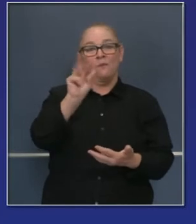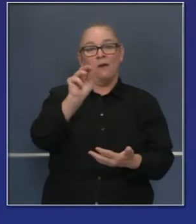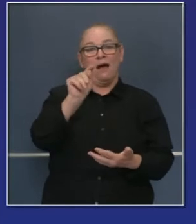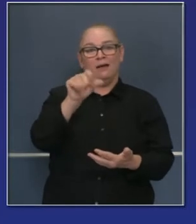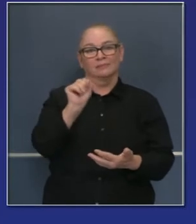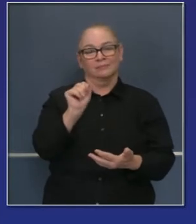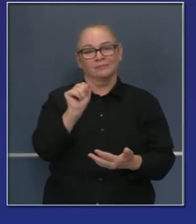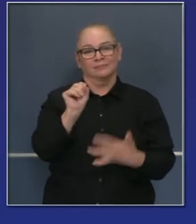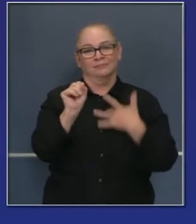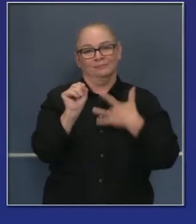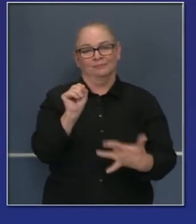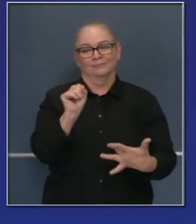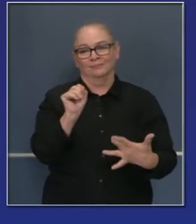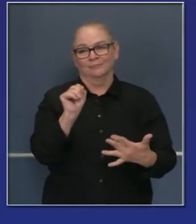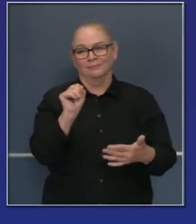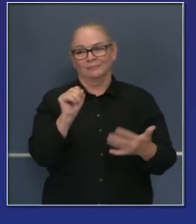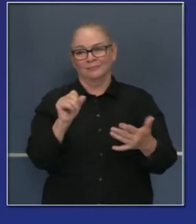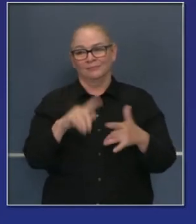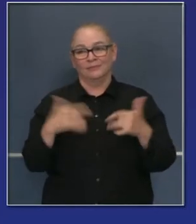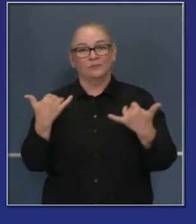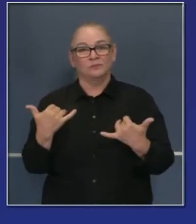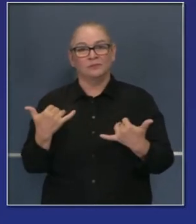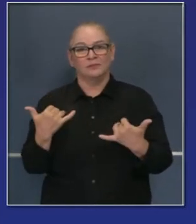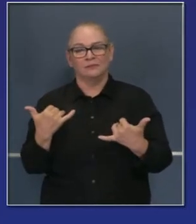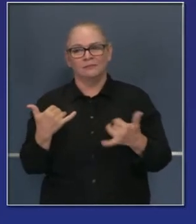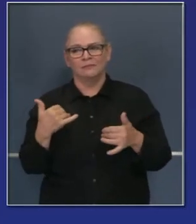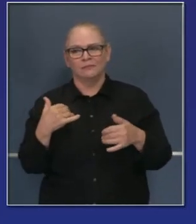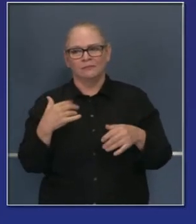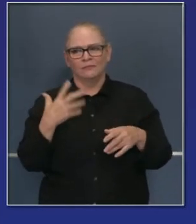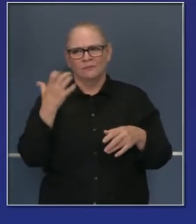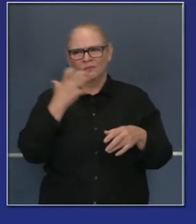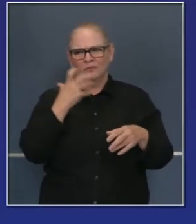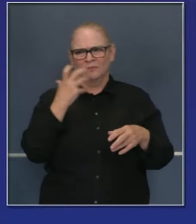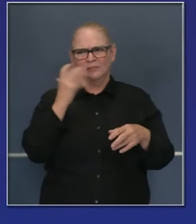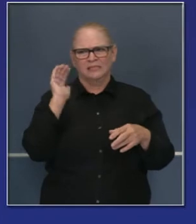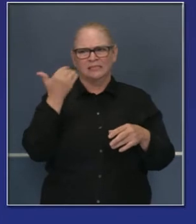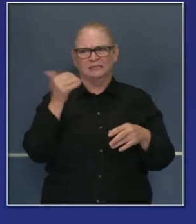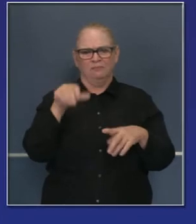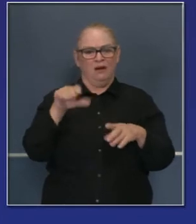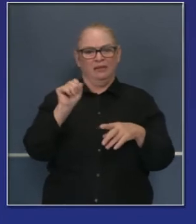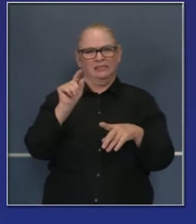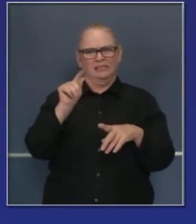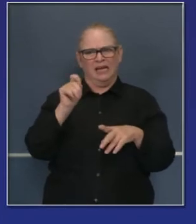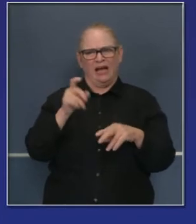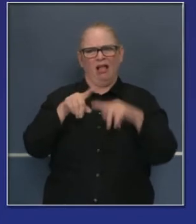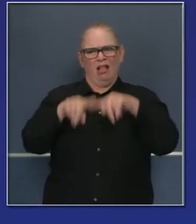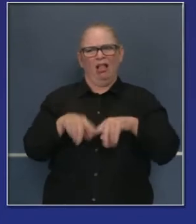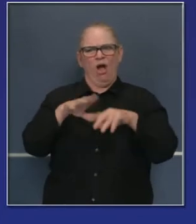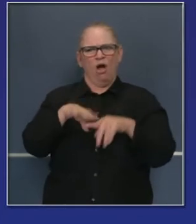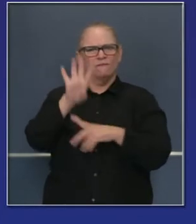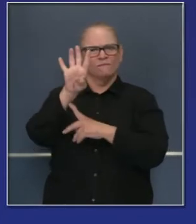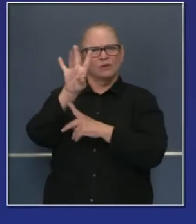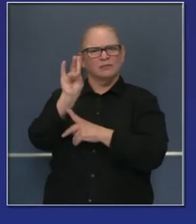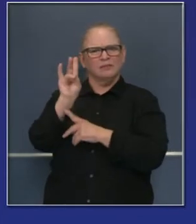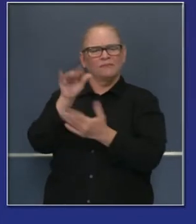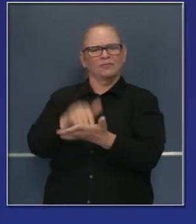Hoy, con el uso flexible,